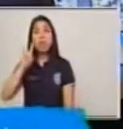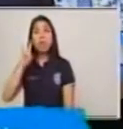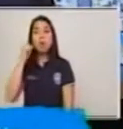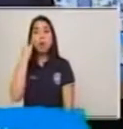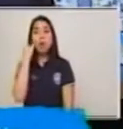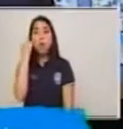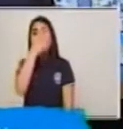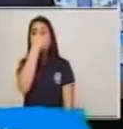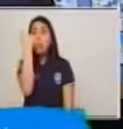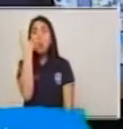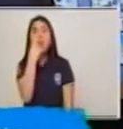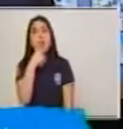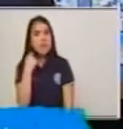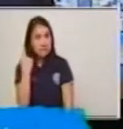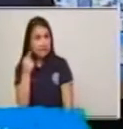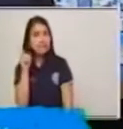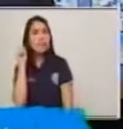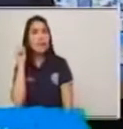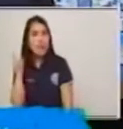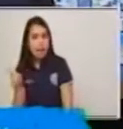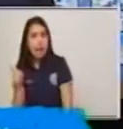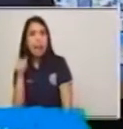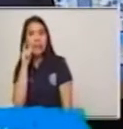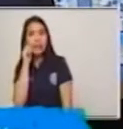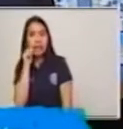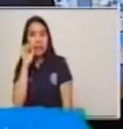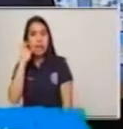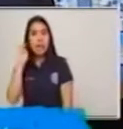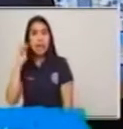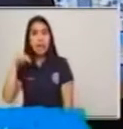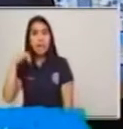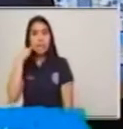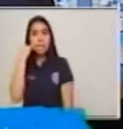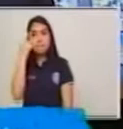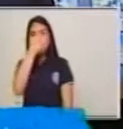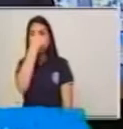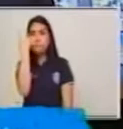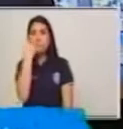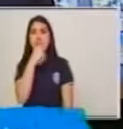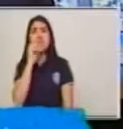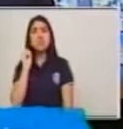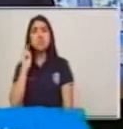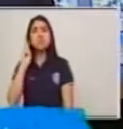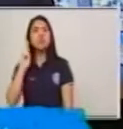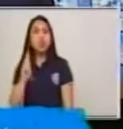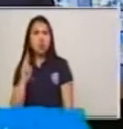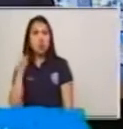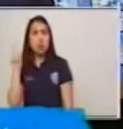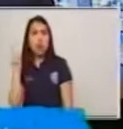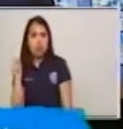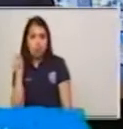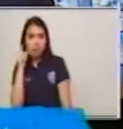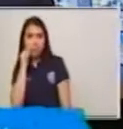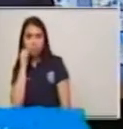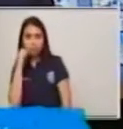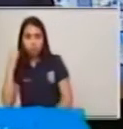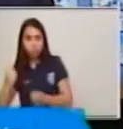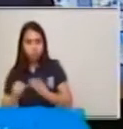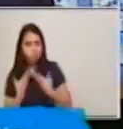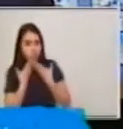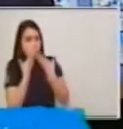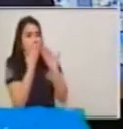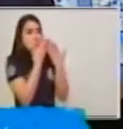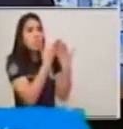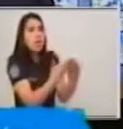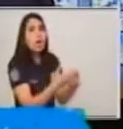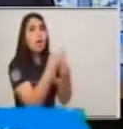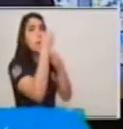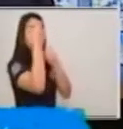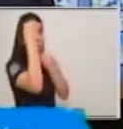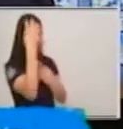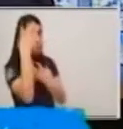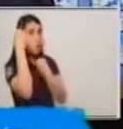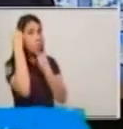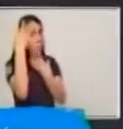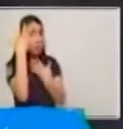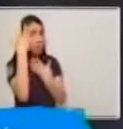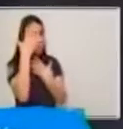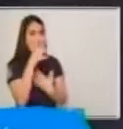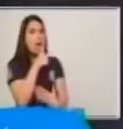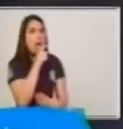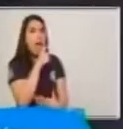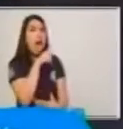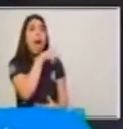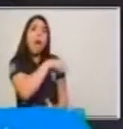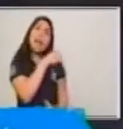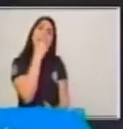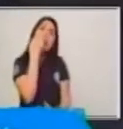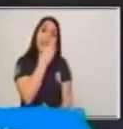Luis es el que está transmitiendo la información o